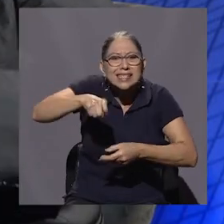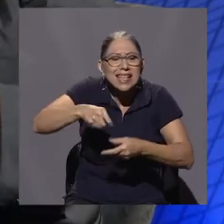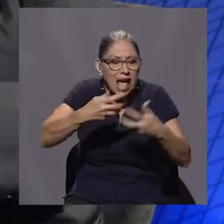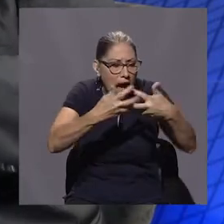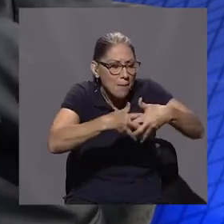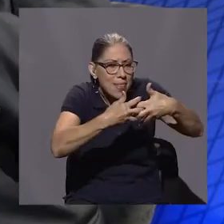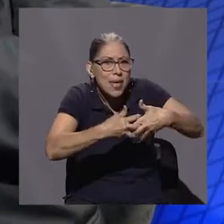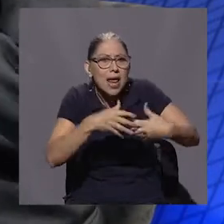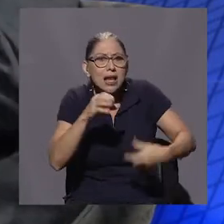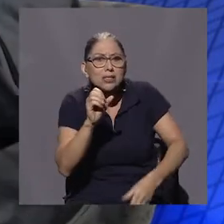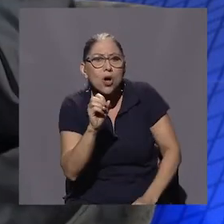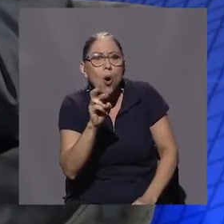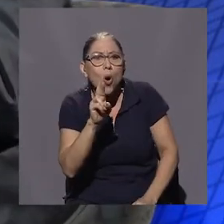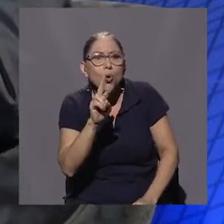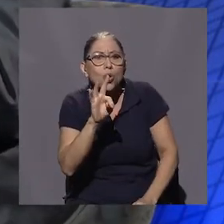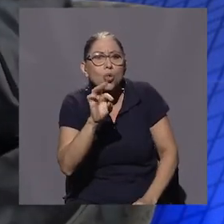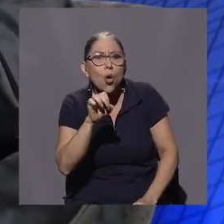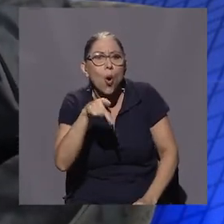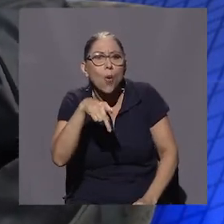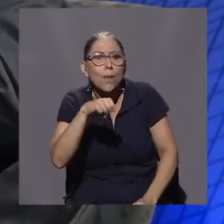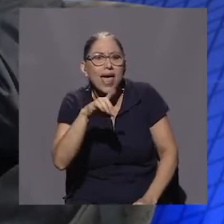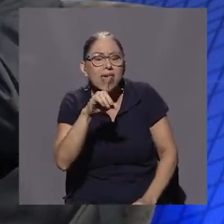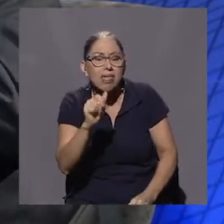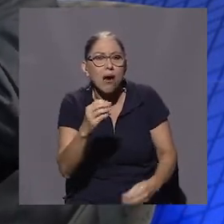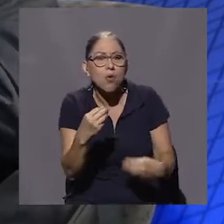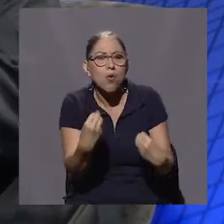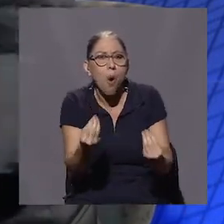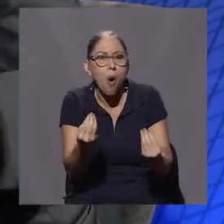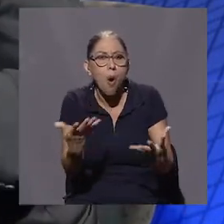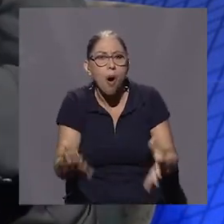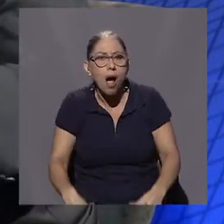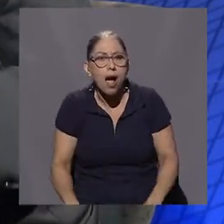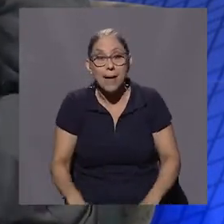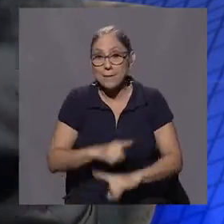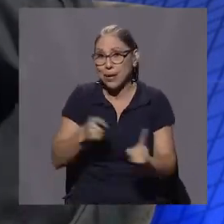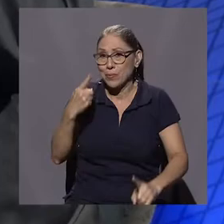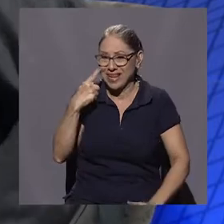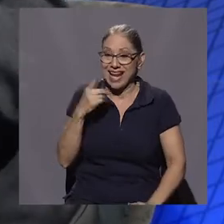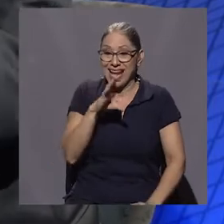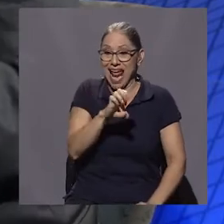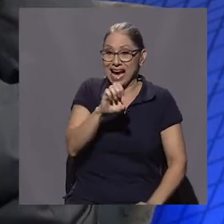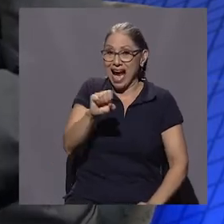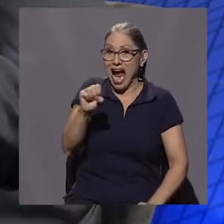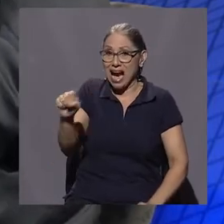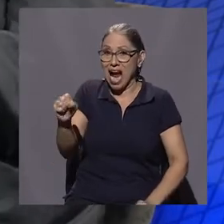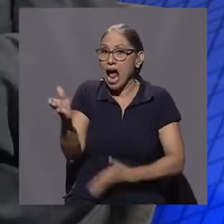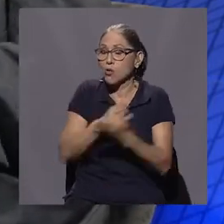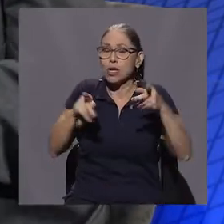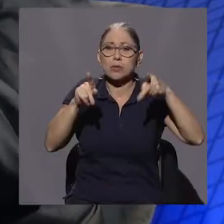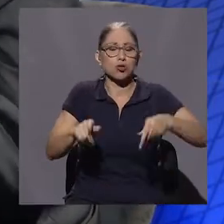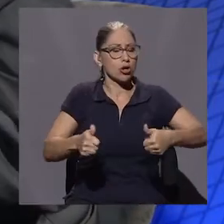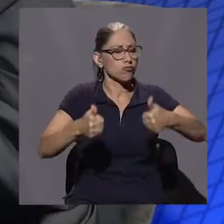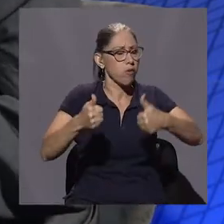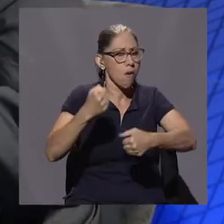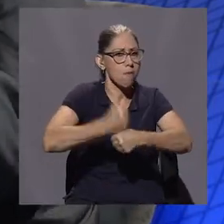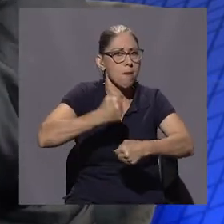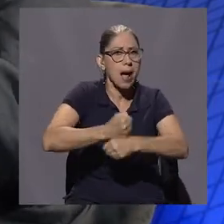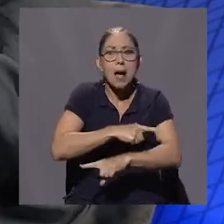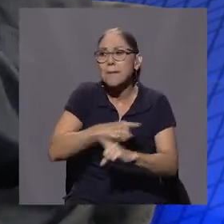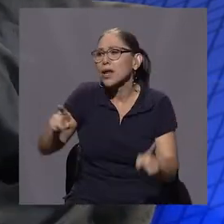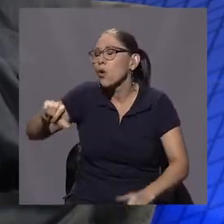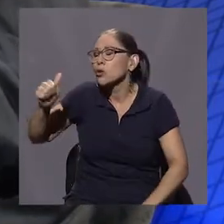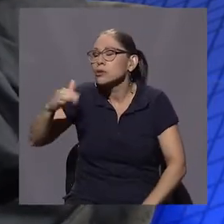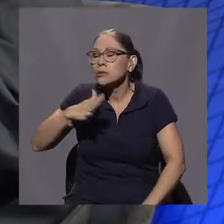que en la caja tiene un personal maravillosamente extraordinario, hay unos sinvergüenzas de marca mayor,